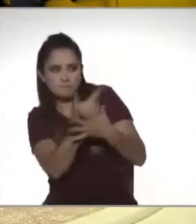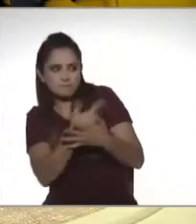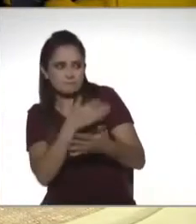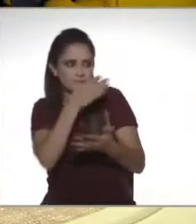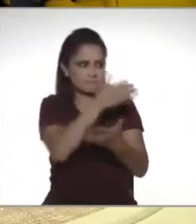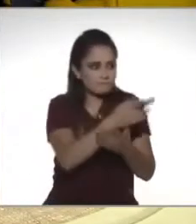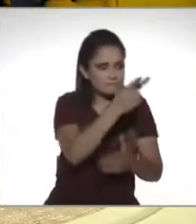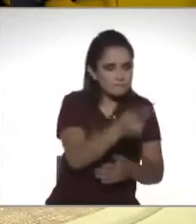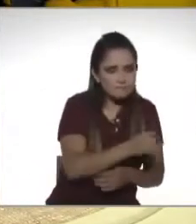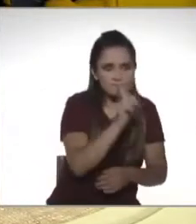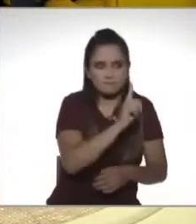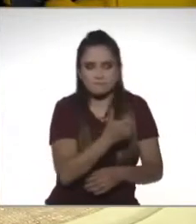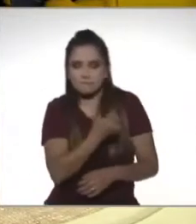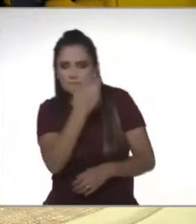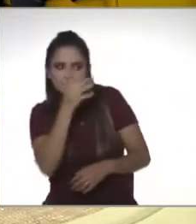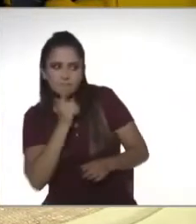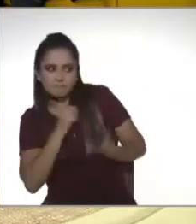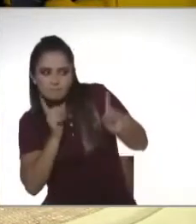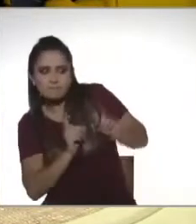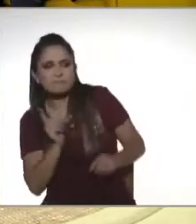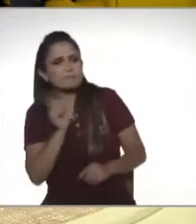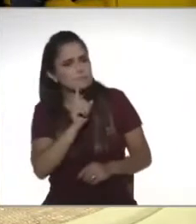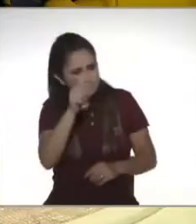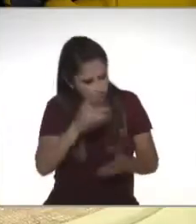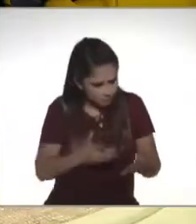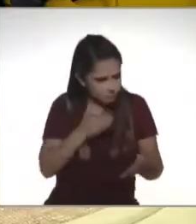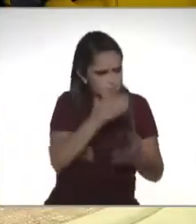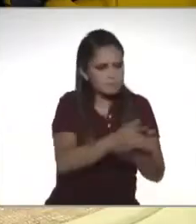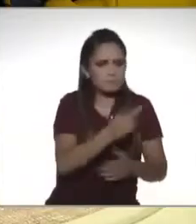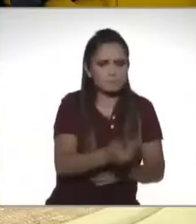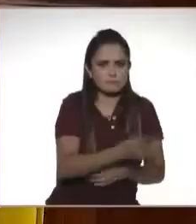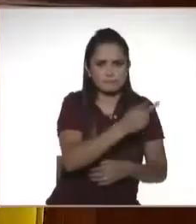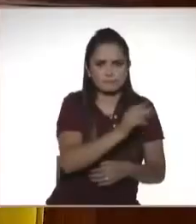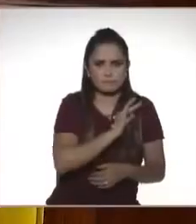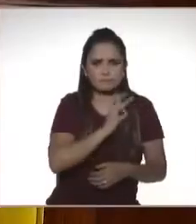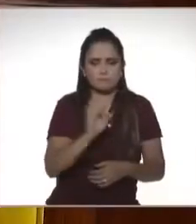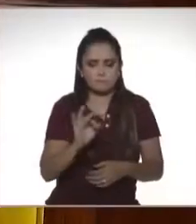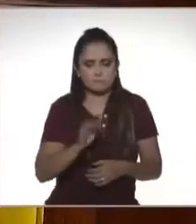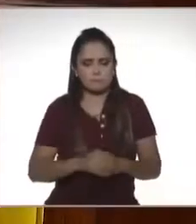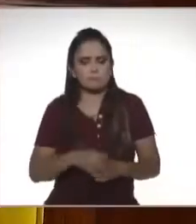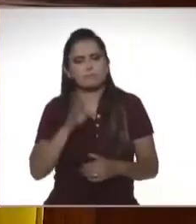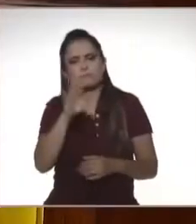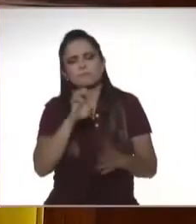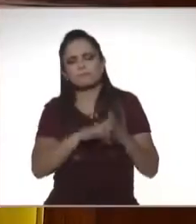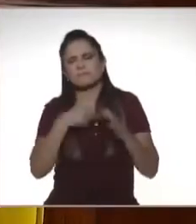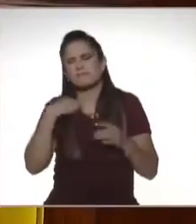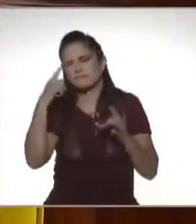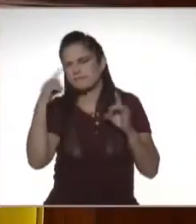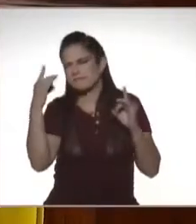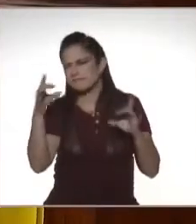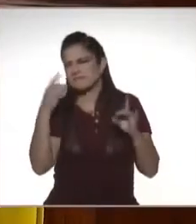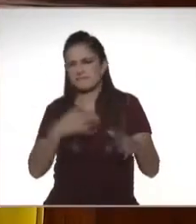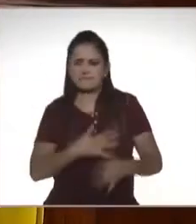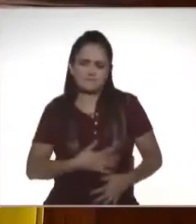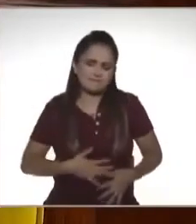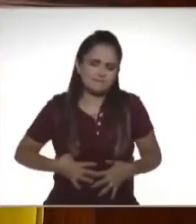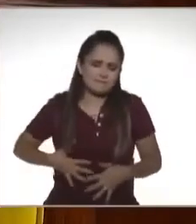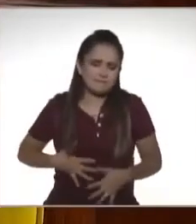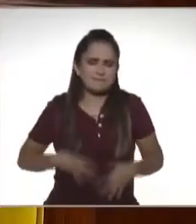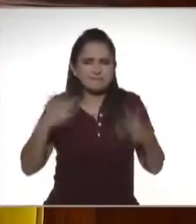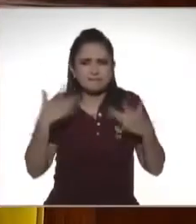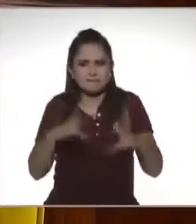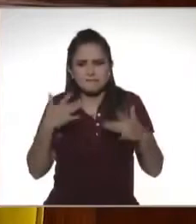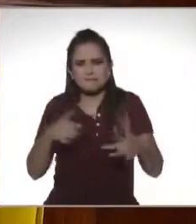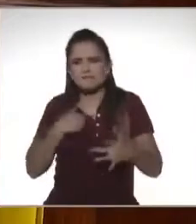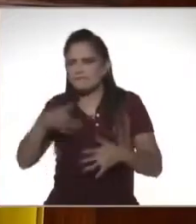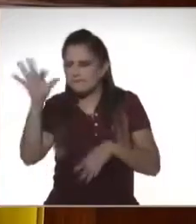preguntemos. Y quiero llevar una comparativa. Oye, cuando, y lo hemos hecho mal, me duele la cabeza, me duele el estómago, voy